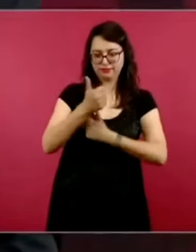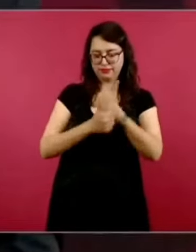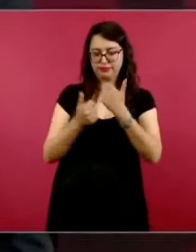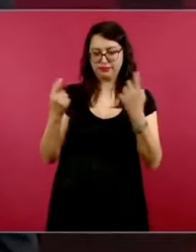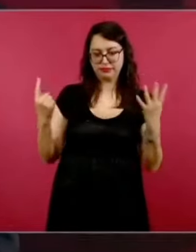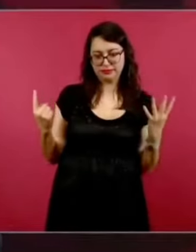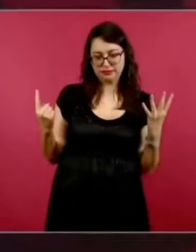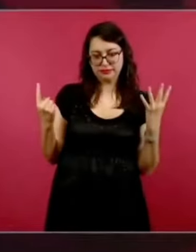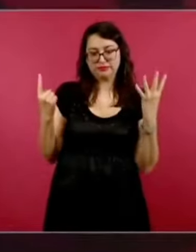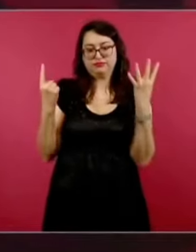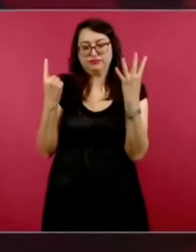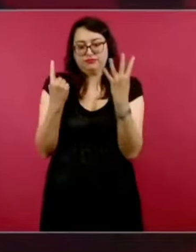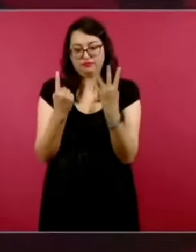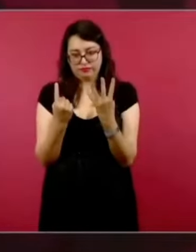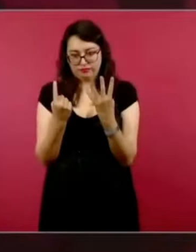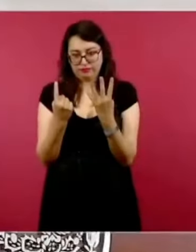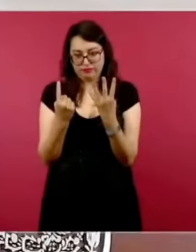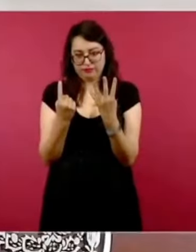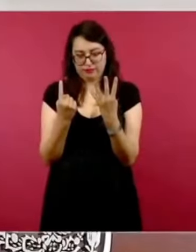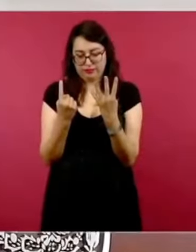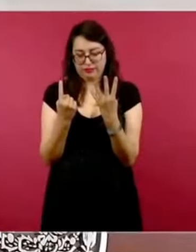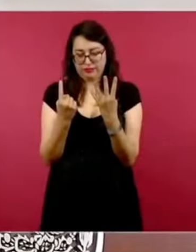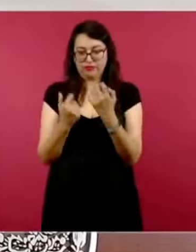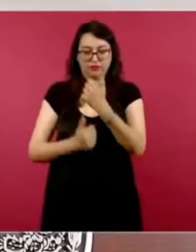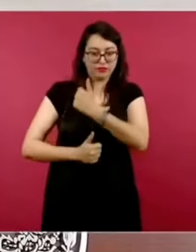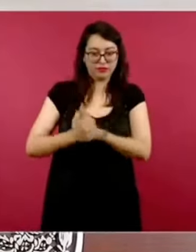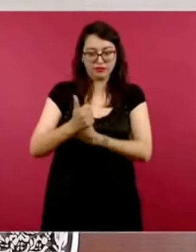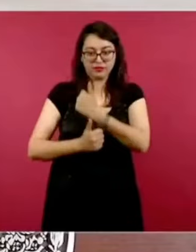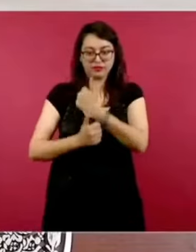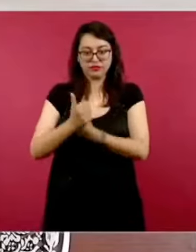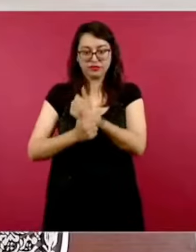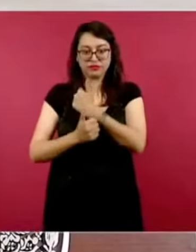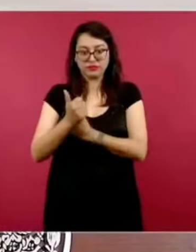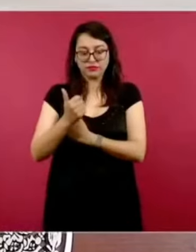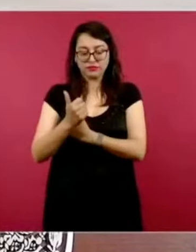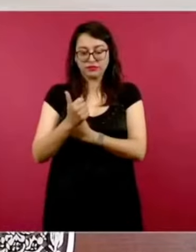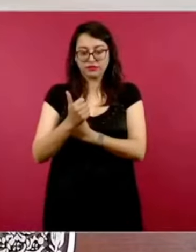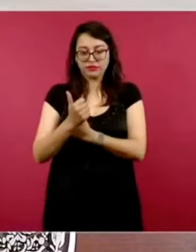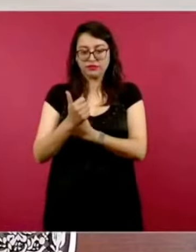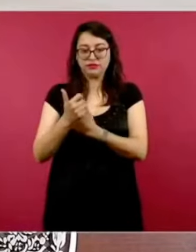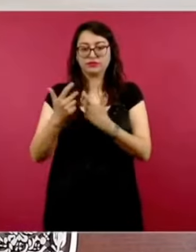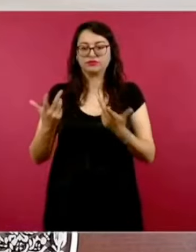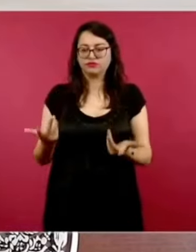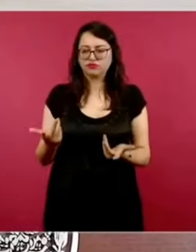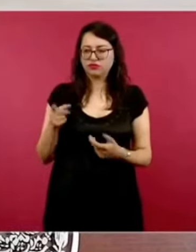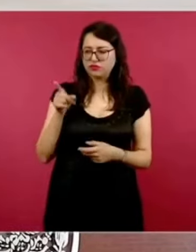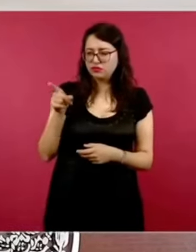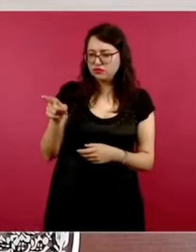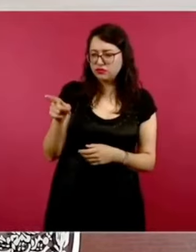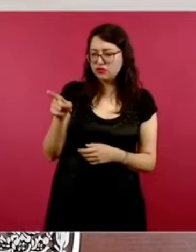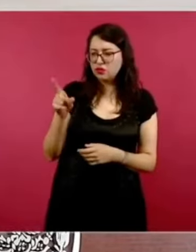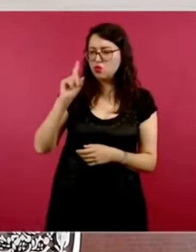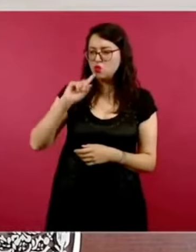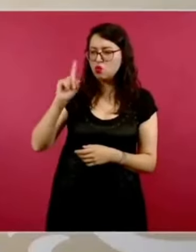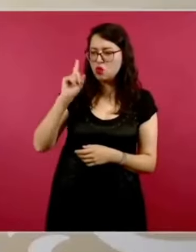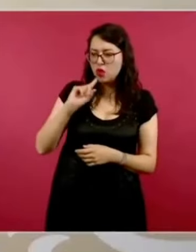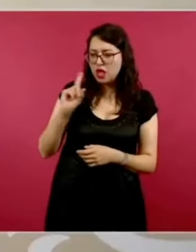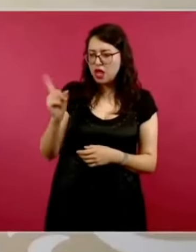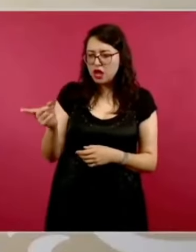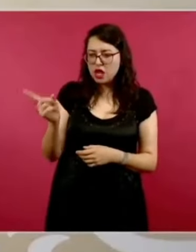acusando al grupo de Correa de estar vinculado al narcotráfico,